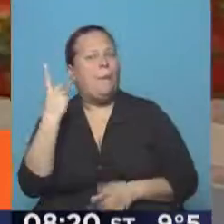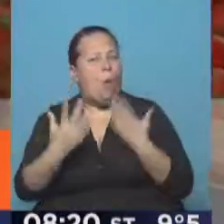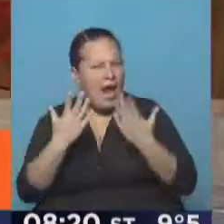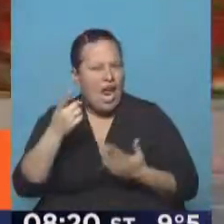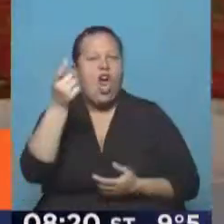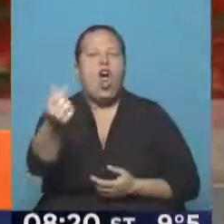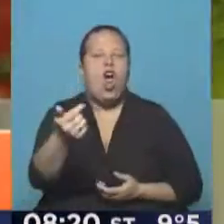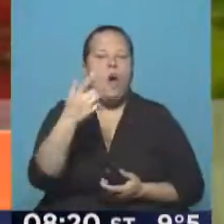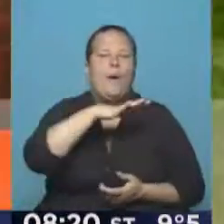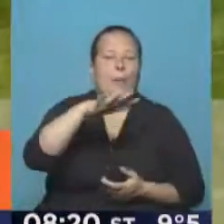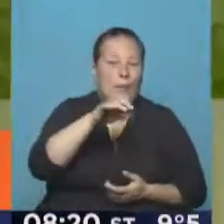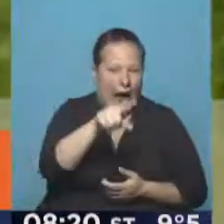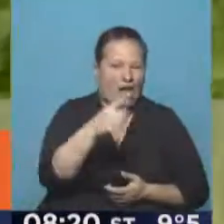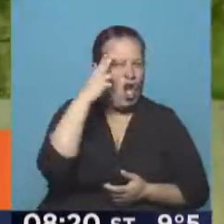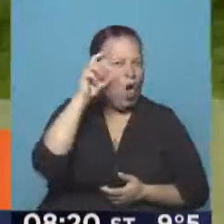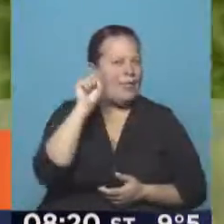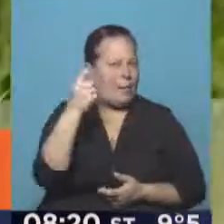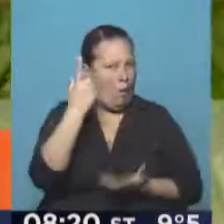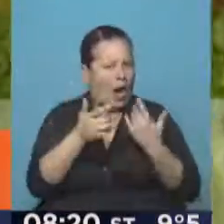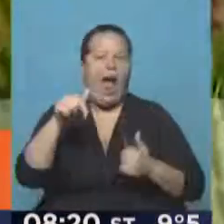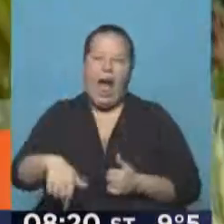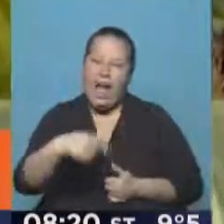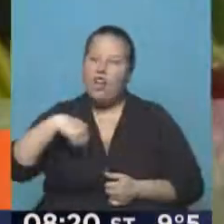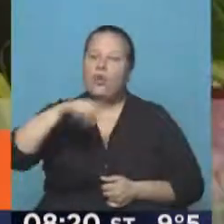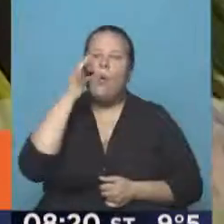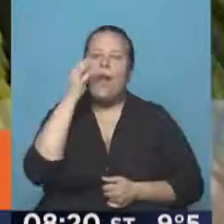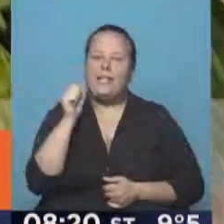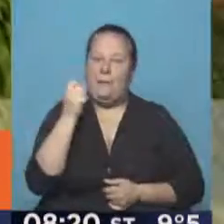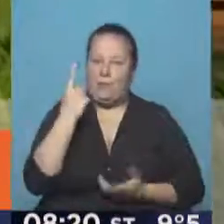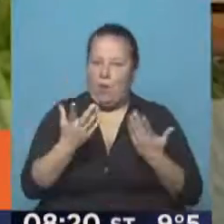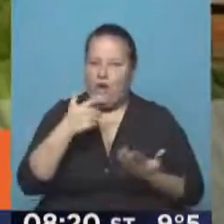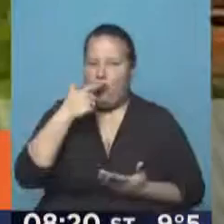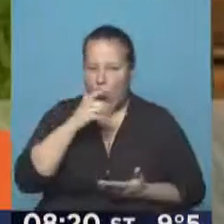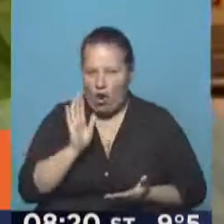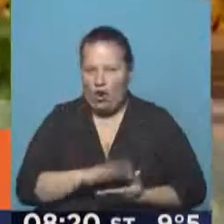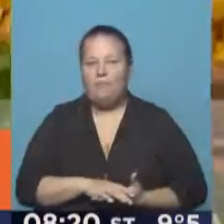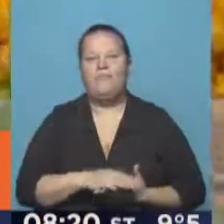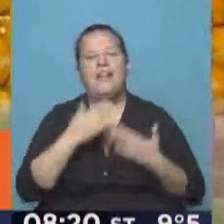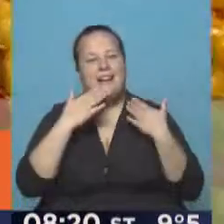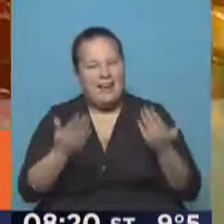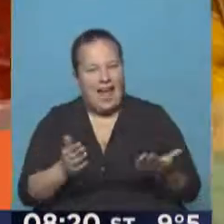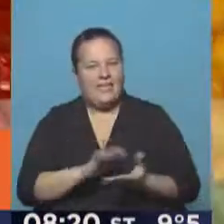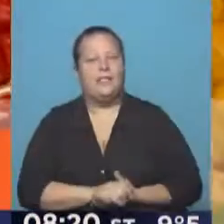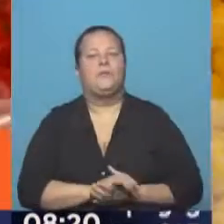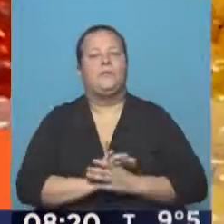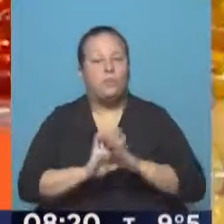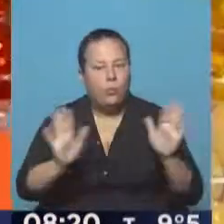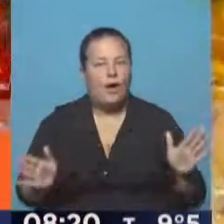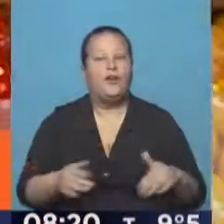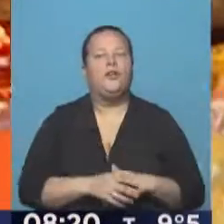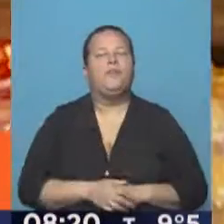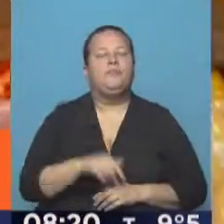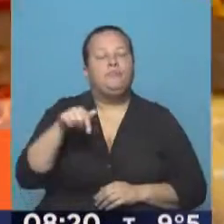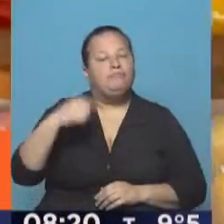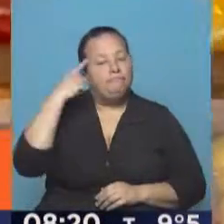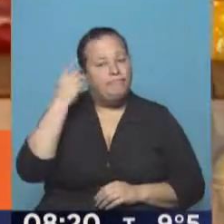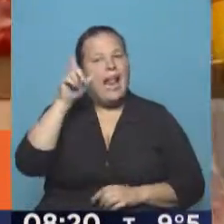Vos lo compras en un barrio, sale 90 pesos al kilo. Acá lo tenemos nosotros, 40 pesos al kilo de morrón rojo. Gracias, Santiago. A ver, entonces, la